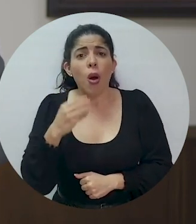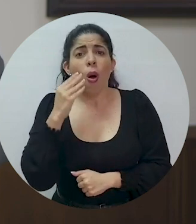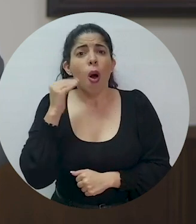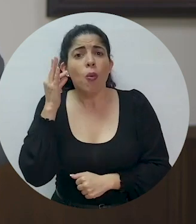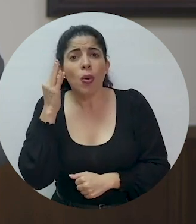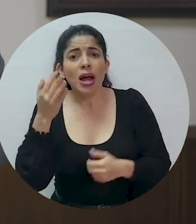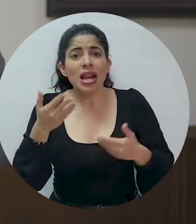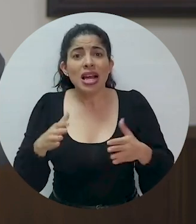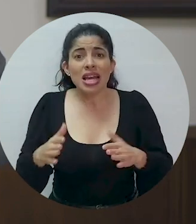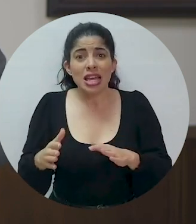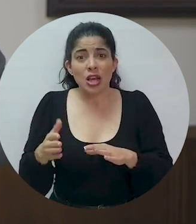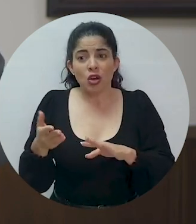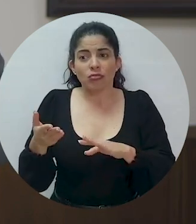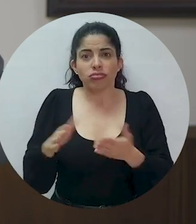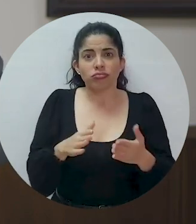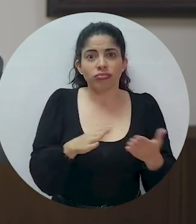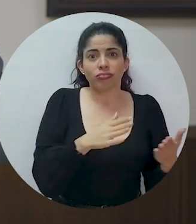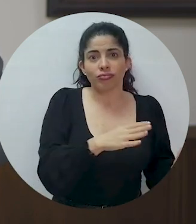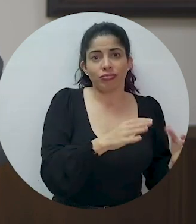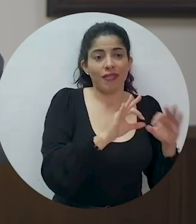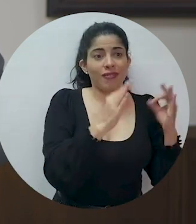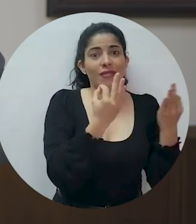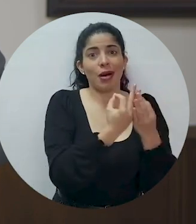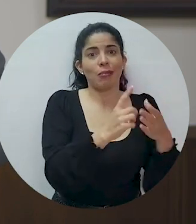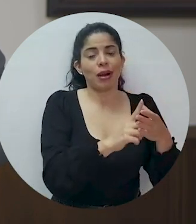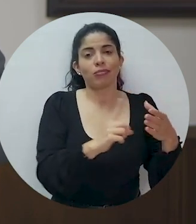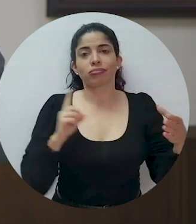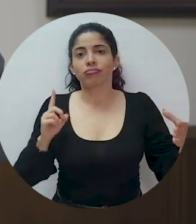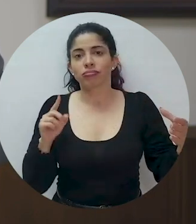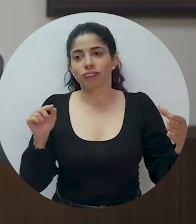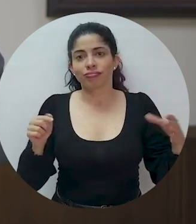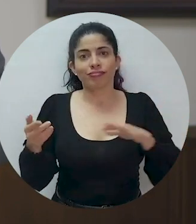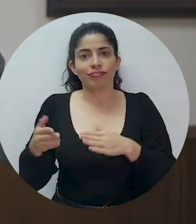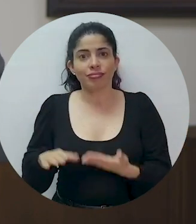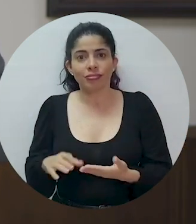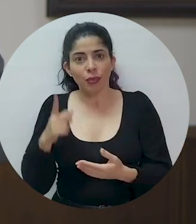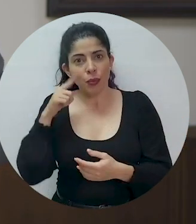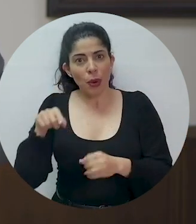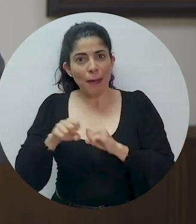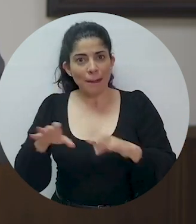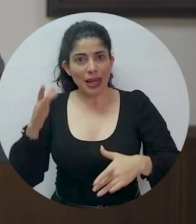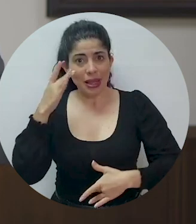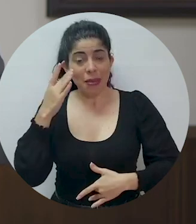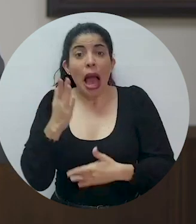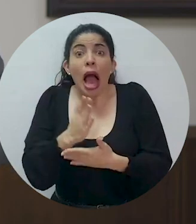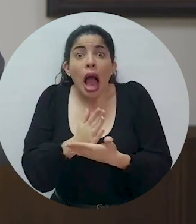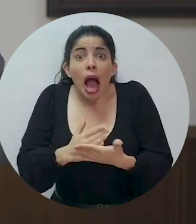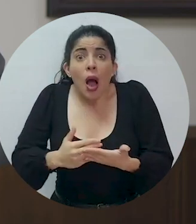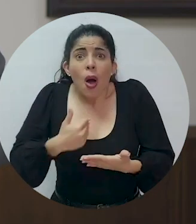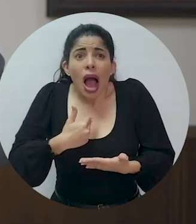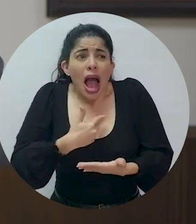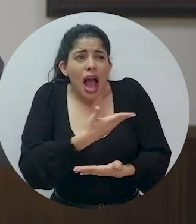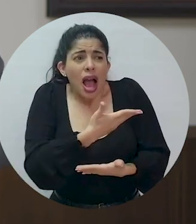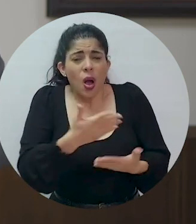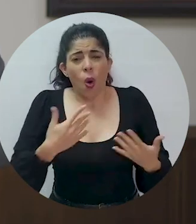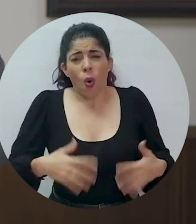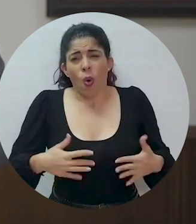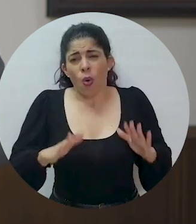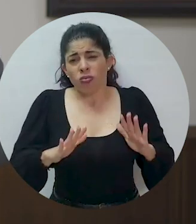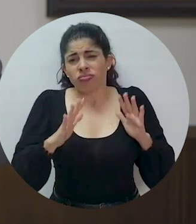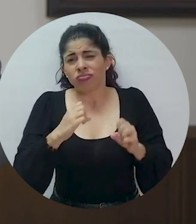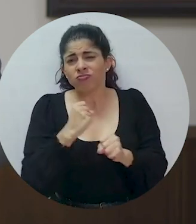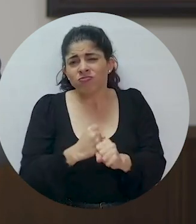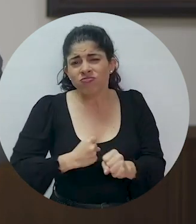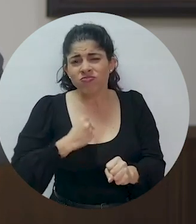abuelas y abuelos e hijos del seno de sus hogares. A pesar de que gracias al excepcional trabajo de nuestro